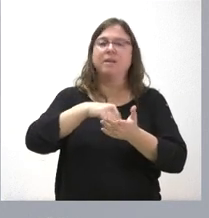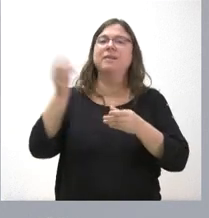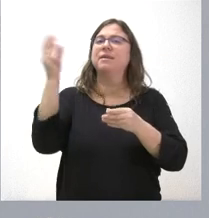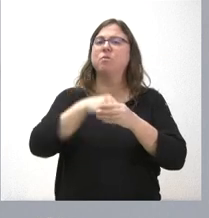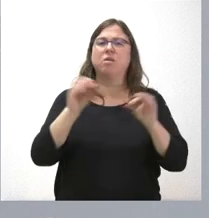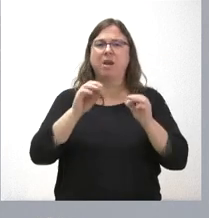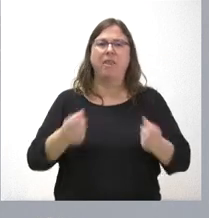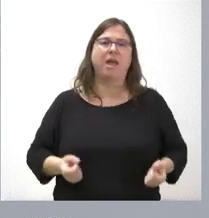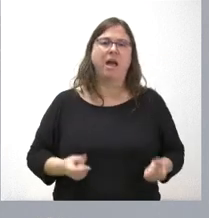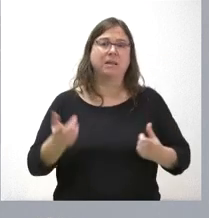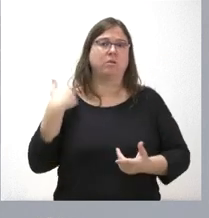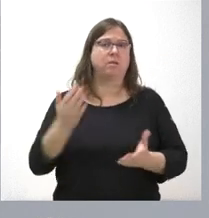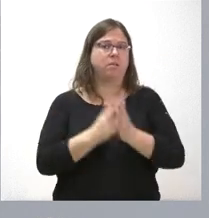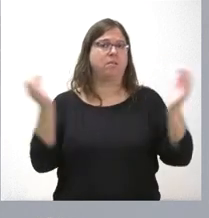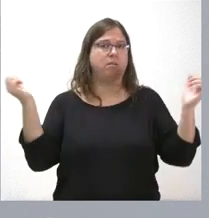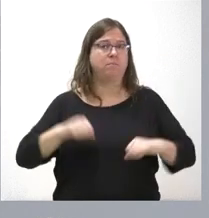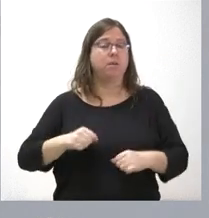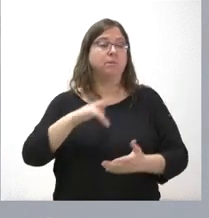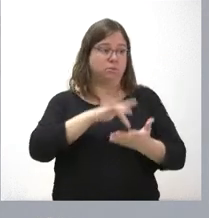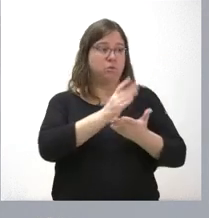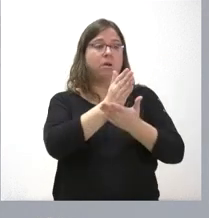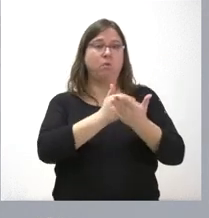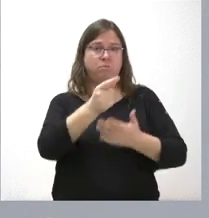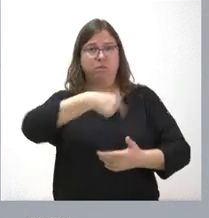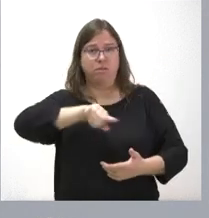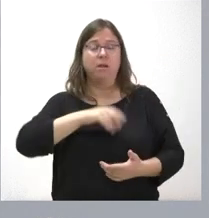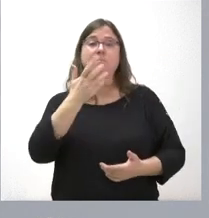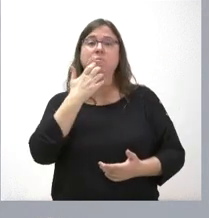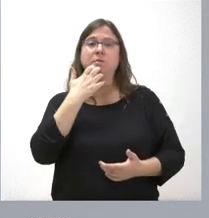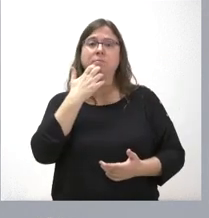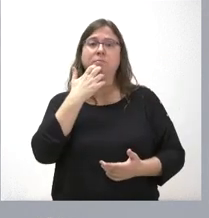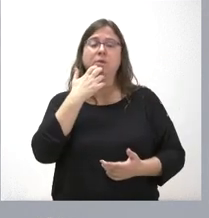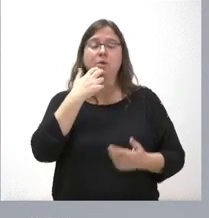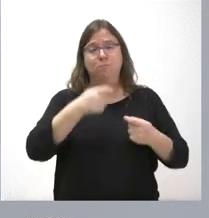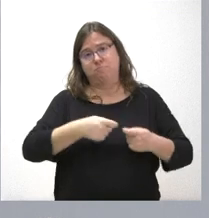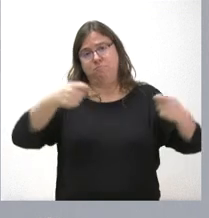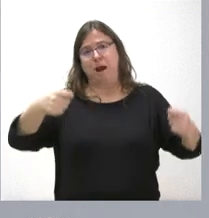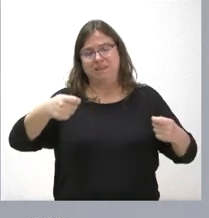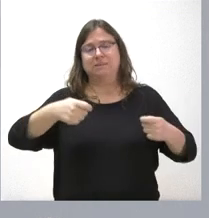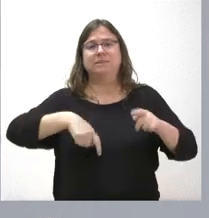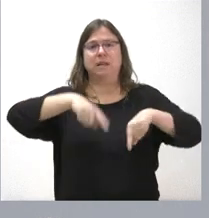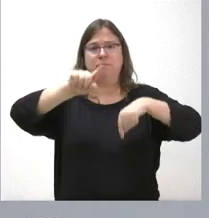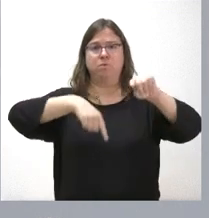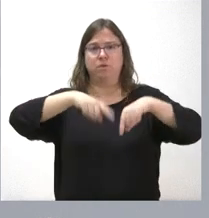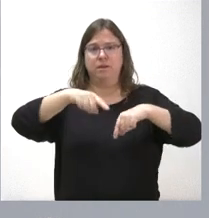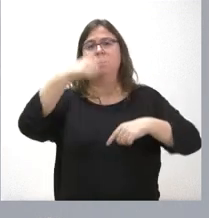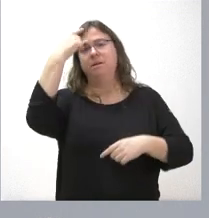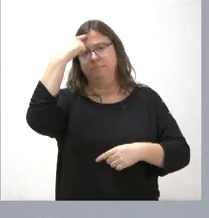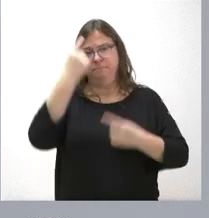incluye lo que tiene que ver con algunos gastos que se aprobaron ayer, en los que incurrimos las comunidades autónomas, como es la extensión del transporte, que, como saben ustedes, también las